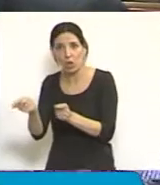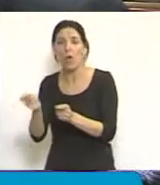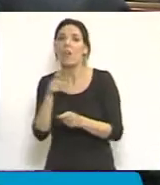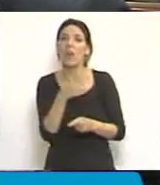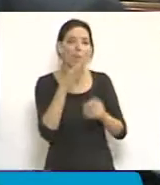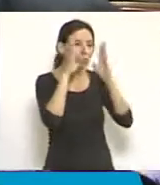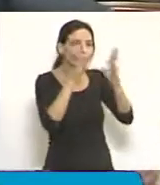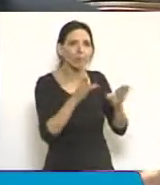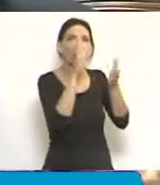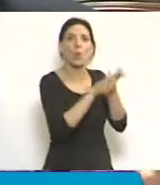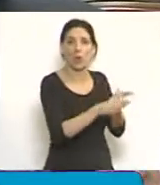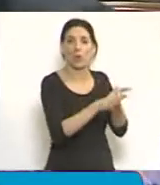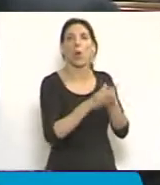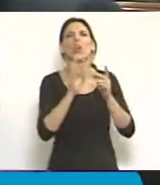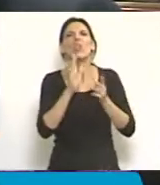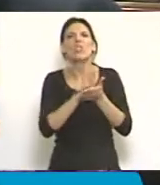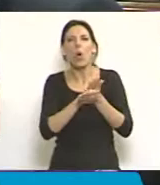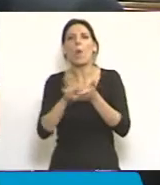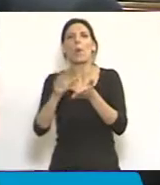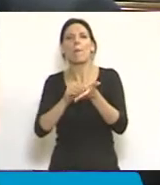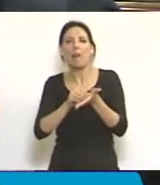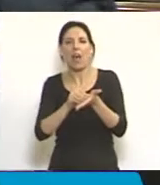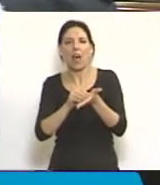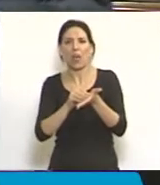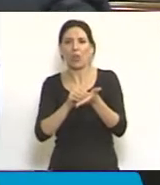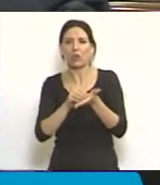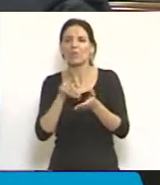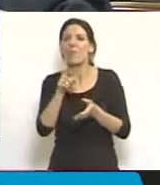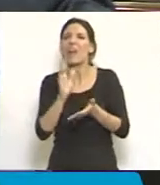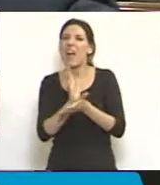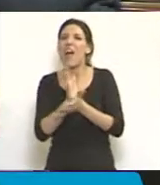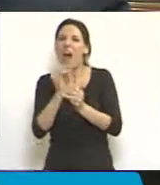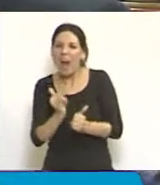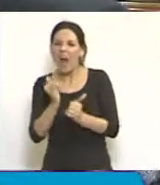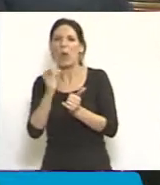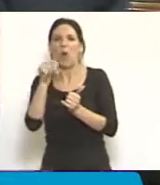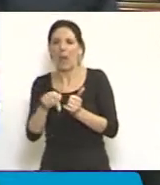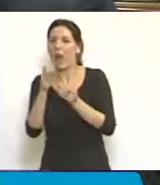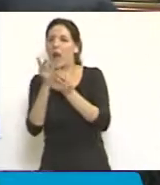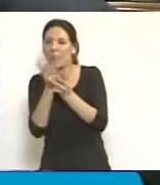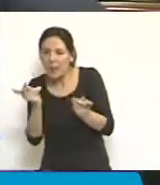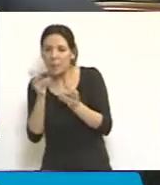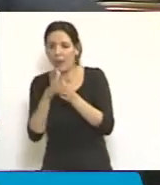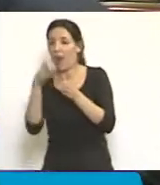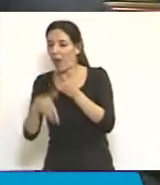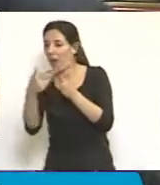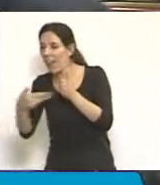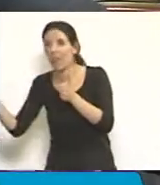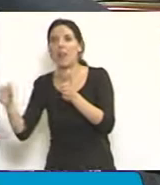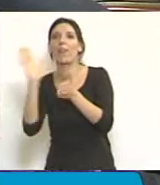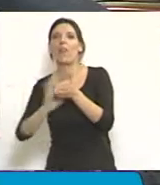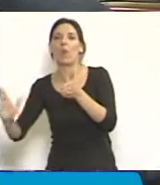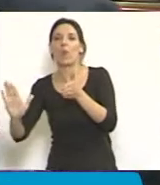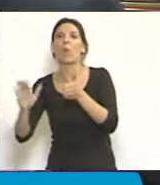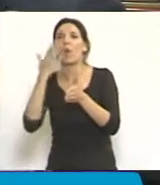procedimiento sobre los empleados queda establecido acá que va a haber un punto, una línea en el cual empieza el sistema nuevo y va a haber